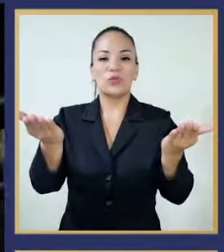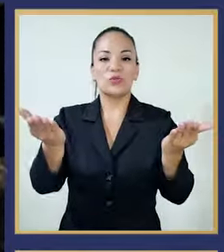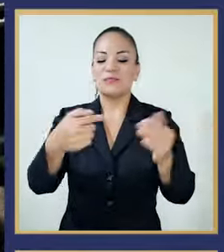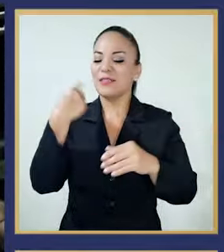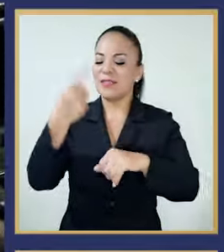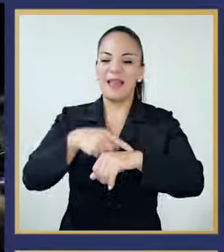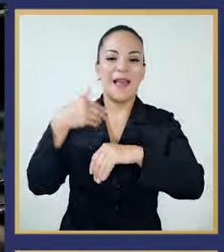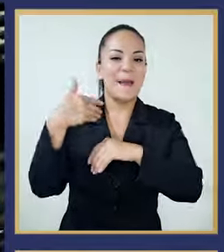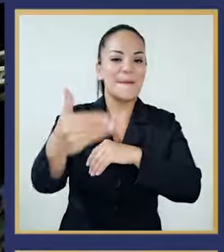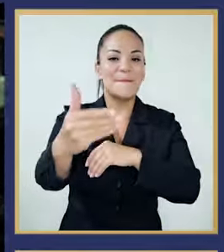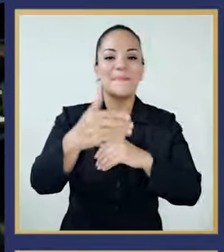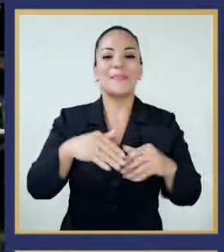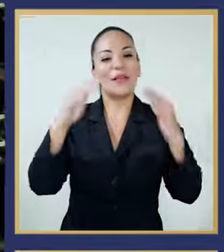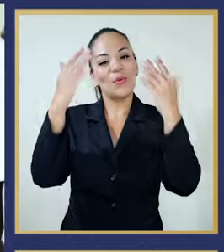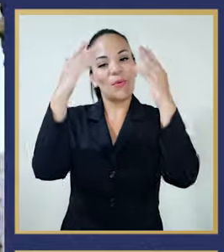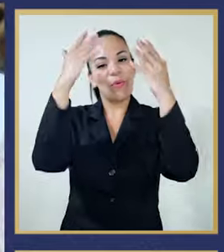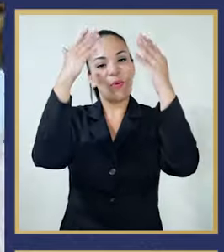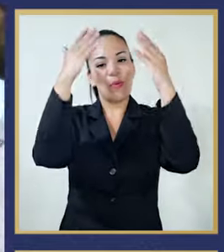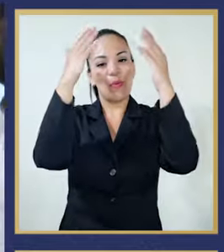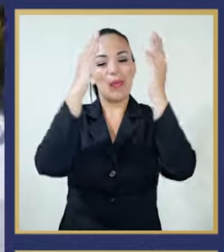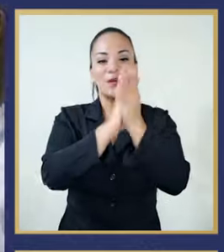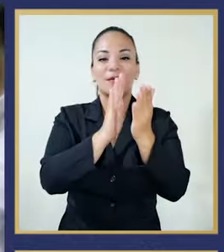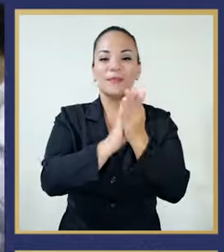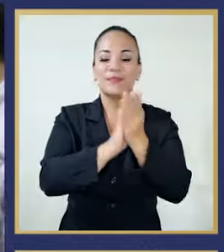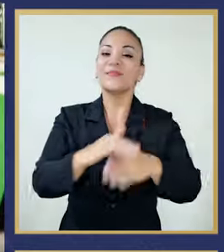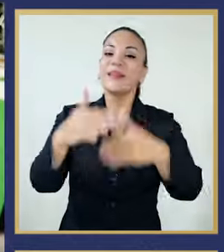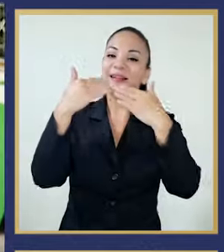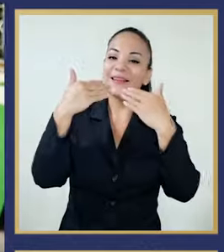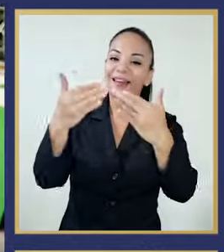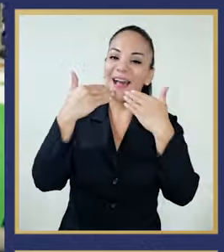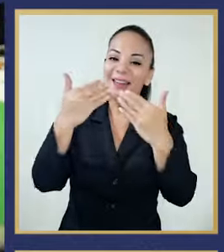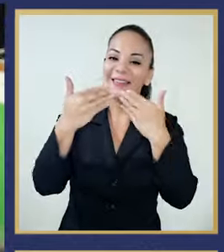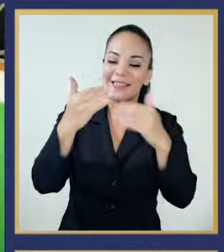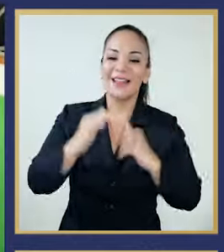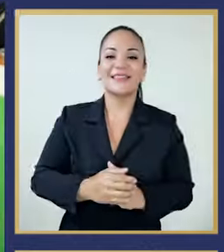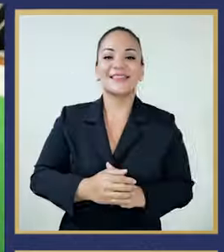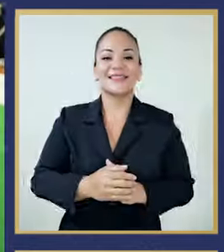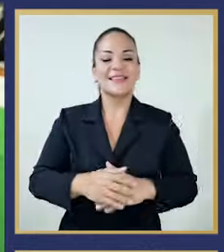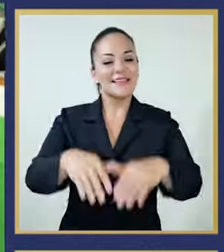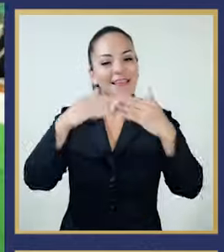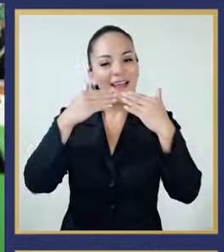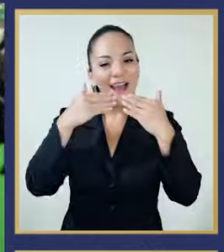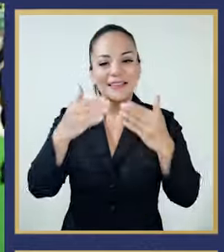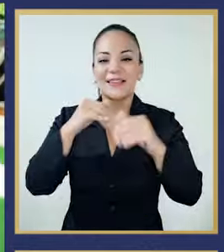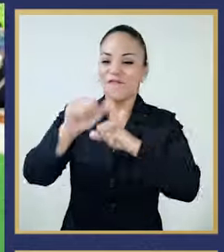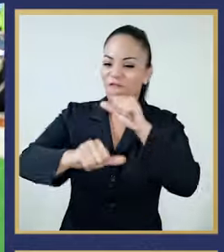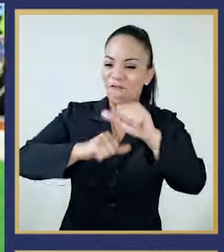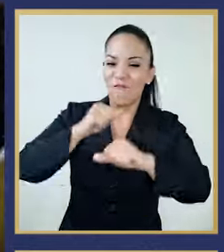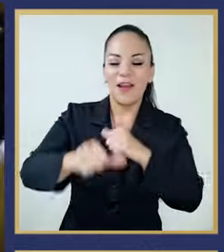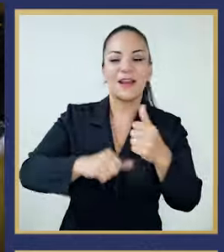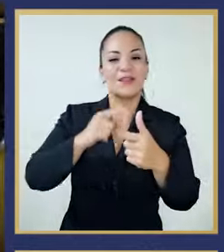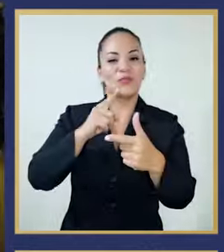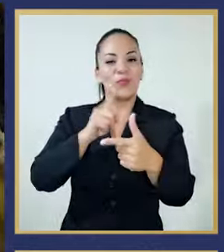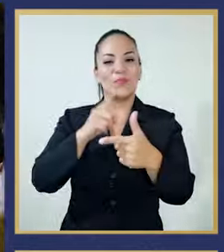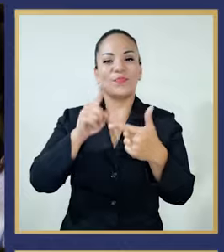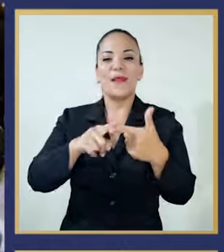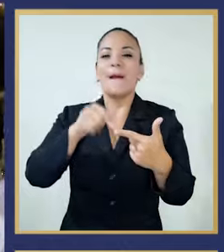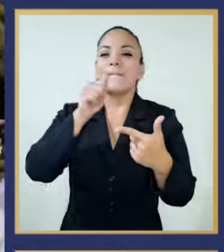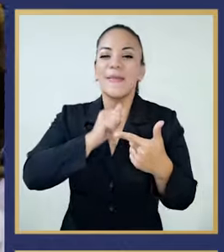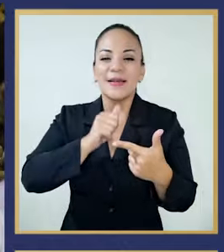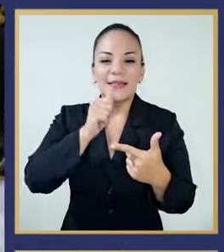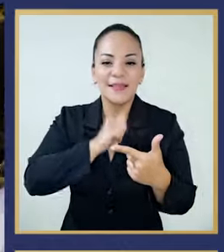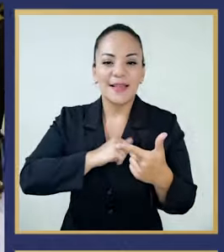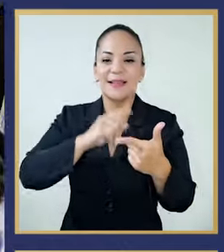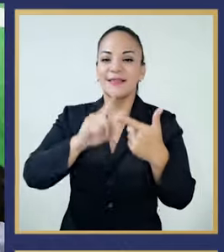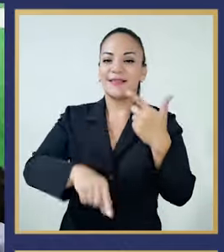todo el tiempo. Gracias a la mística, a